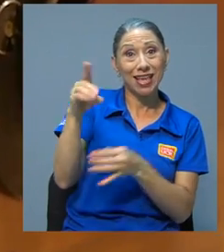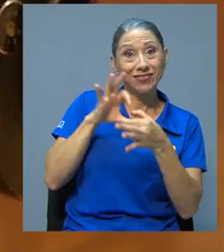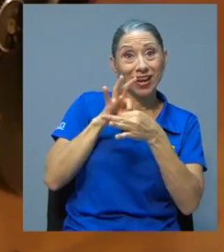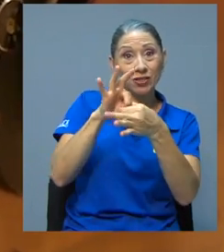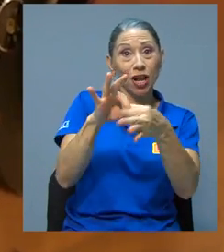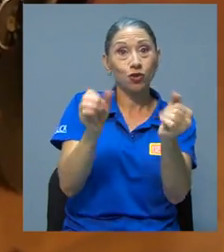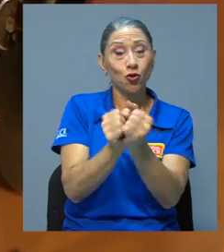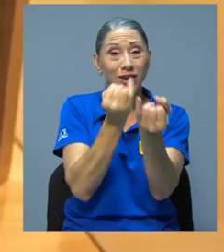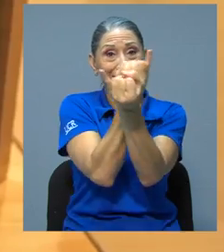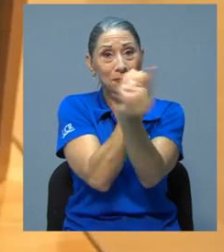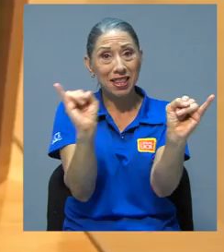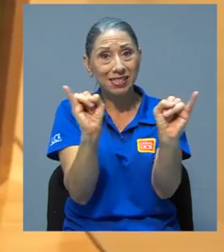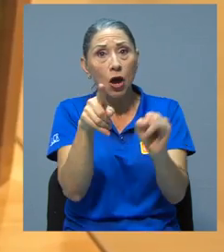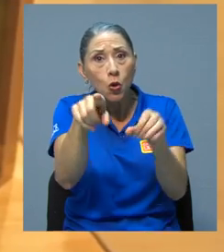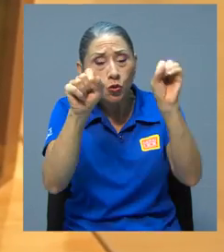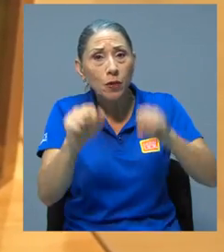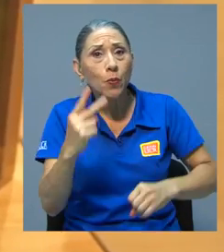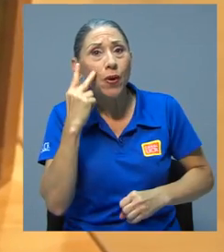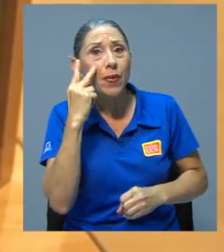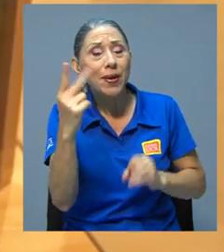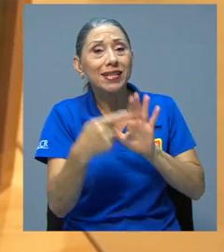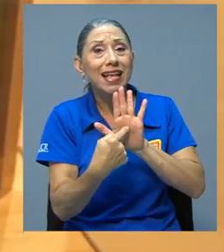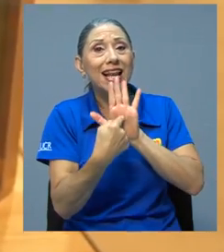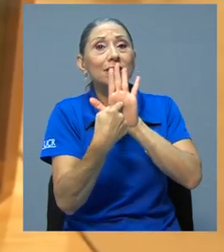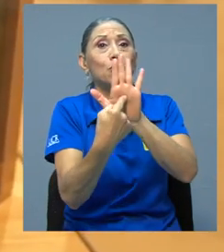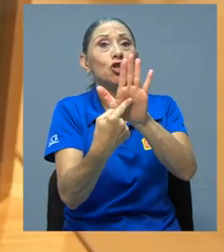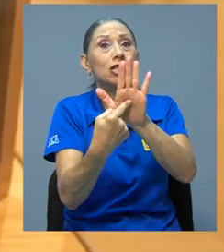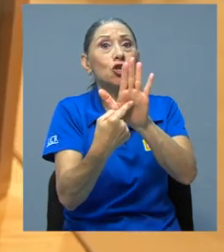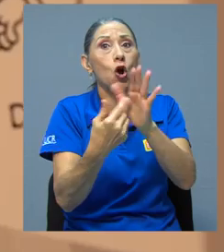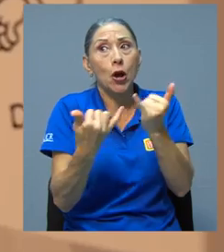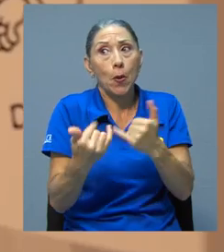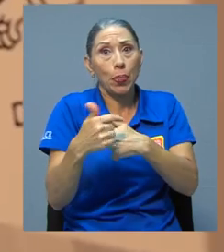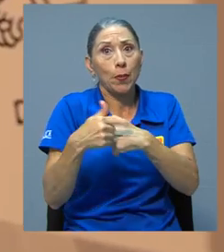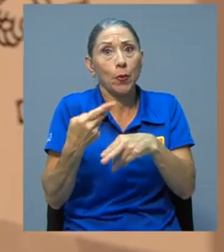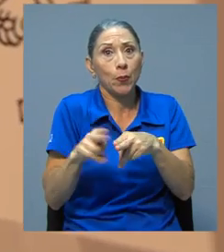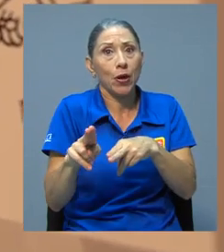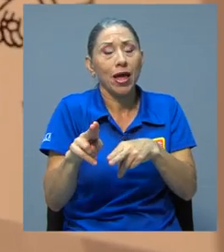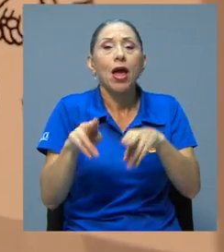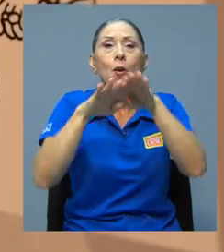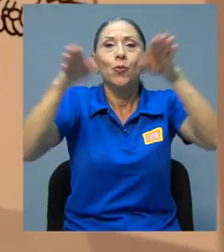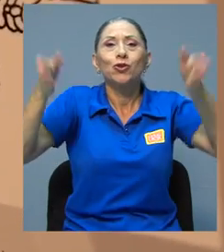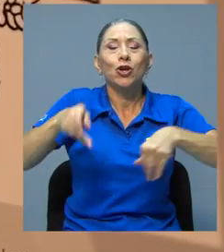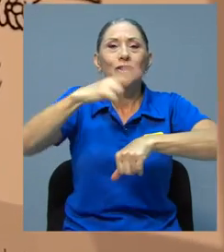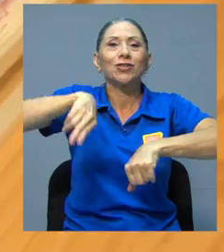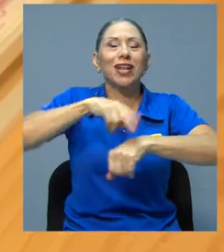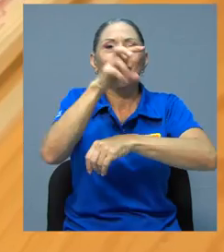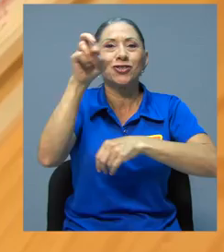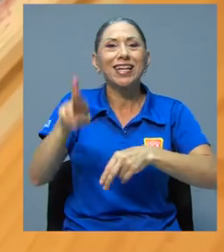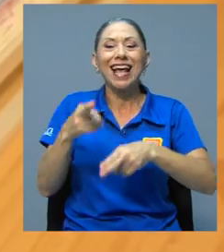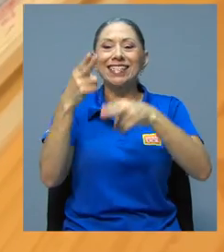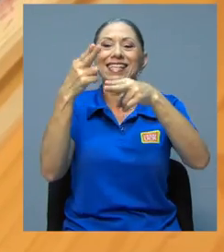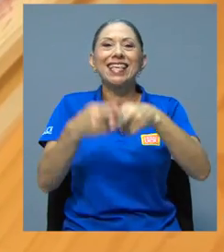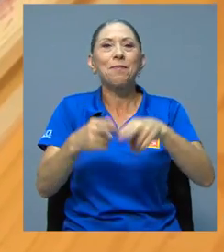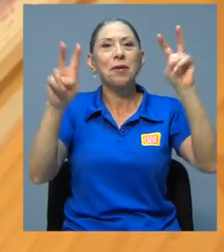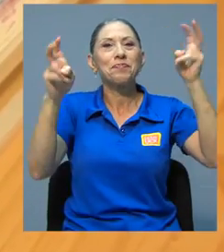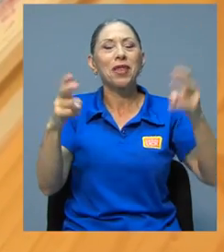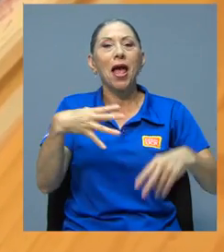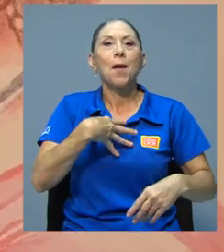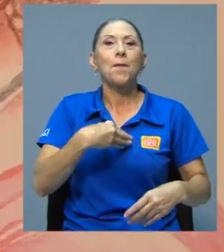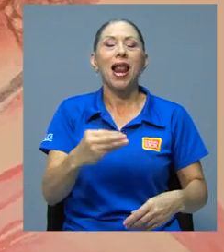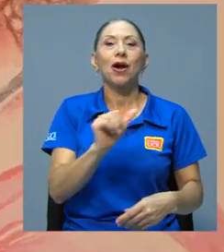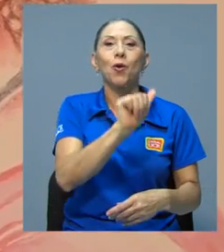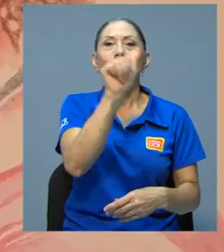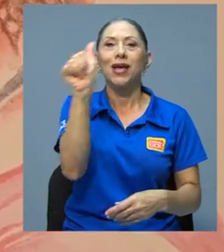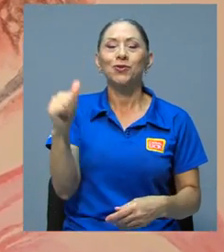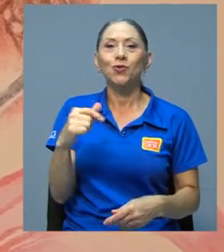tema de la independencia pueden apreciarse en la exposición temporal del Museo Nacional de Costa Rica llamada Blanco, Azul y